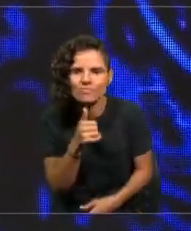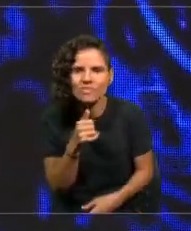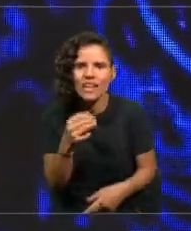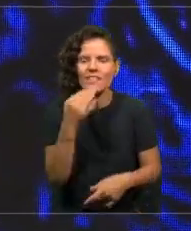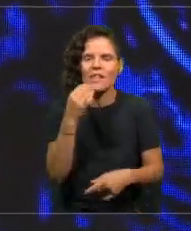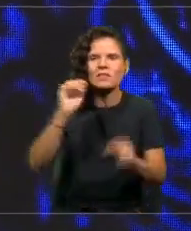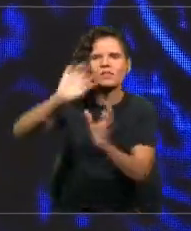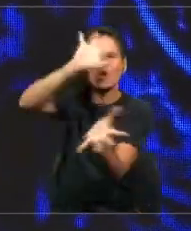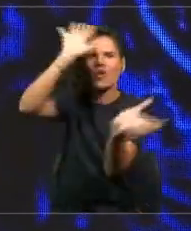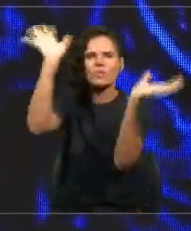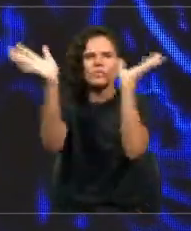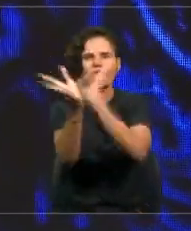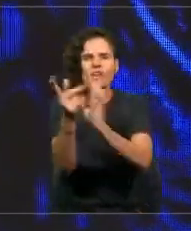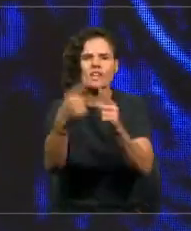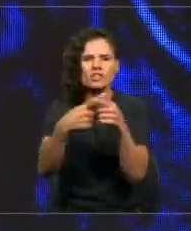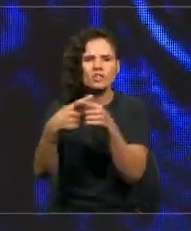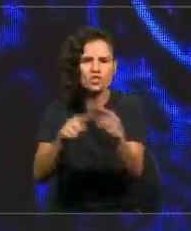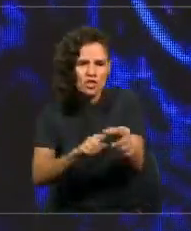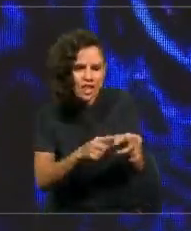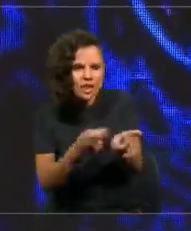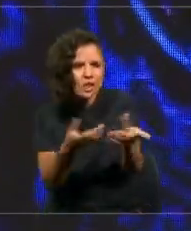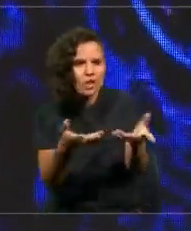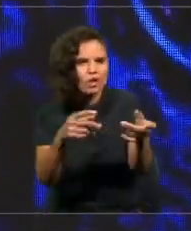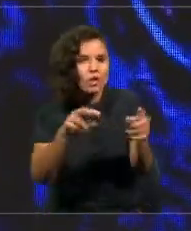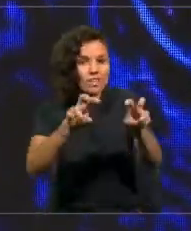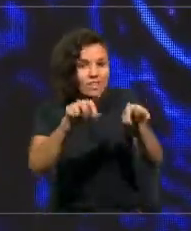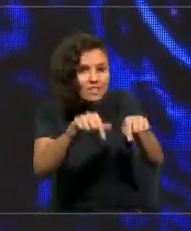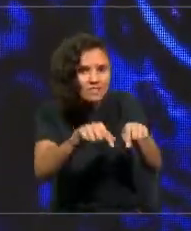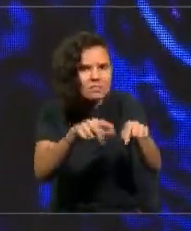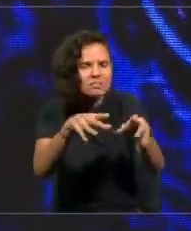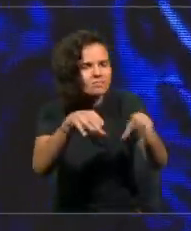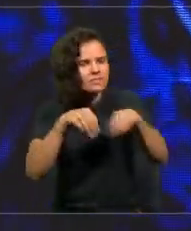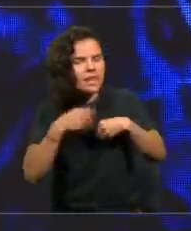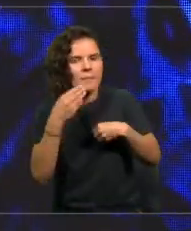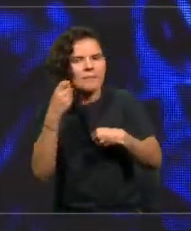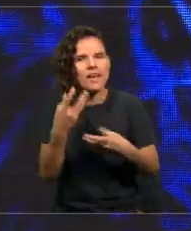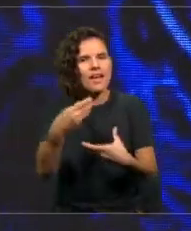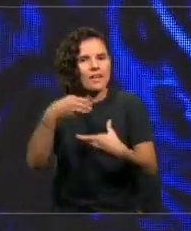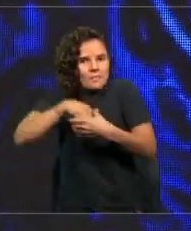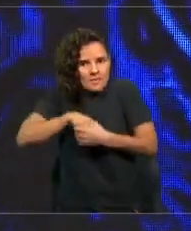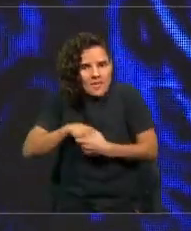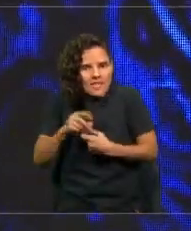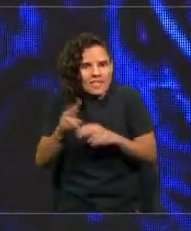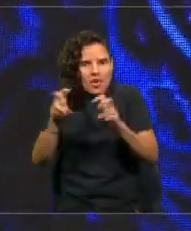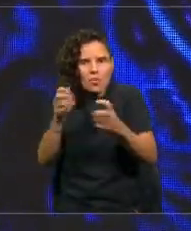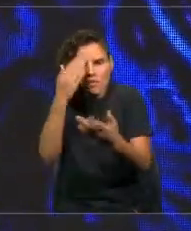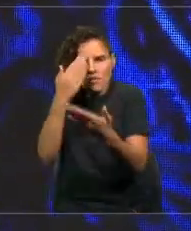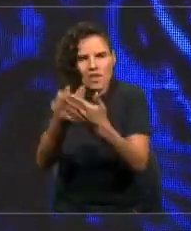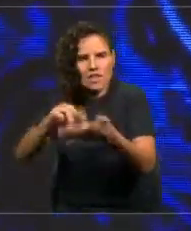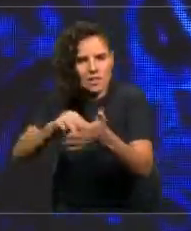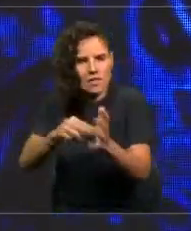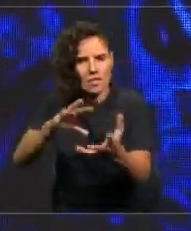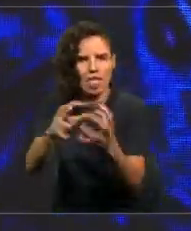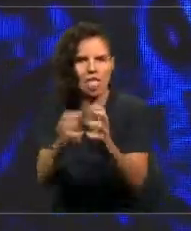incidiendo en la manera como enfrentamos todos estos problemas. Hay un gran equívoco. ¿Por qué?